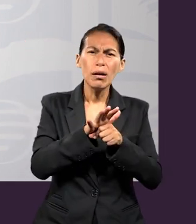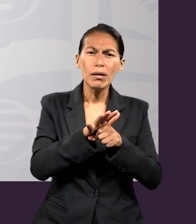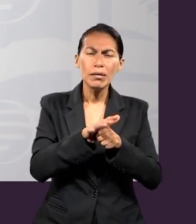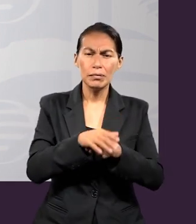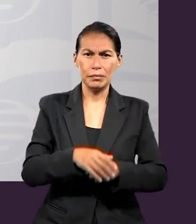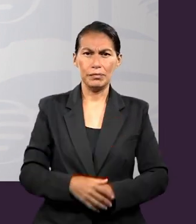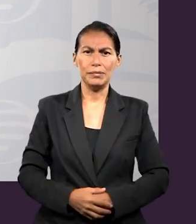13?